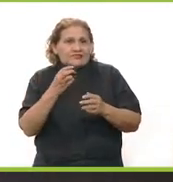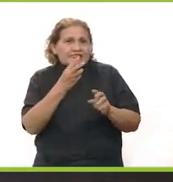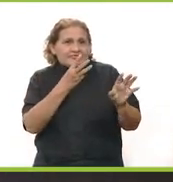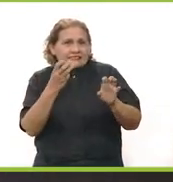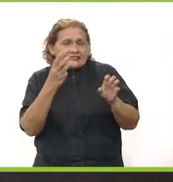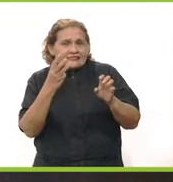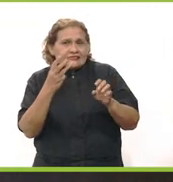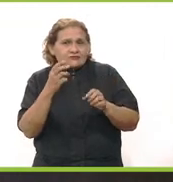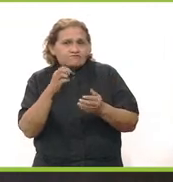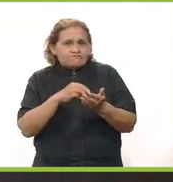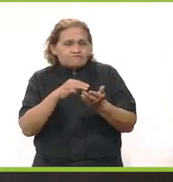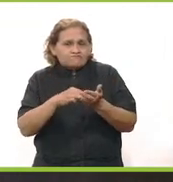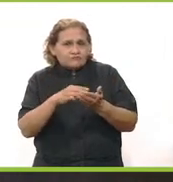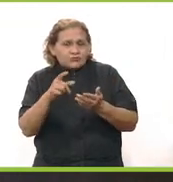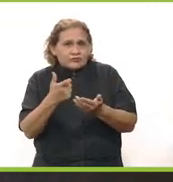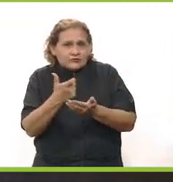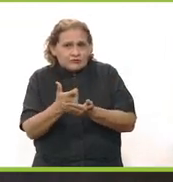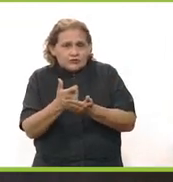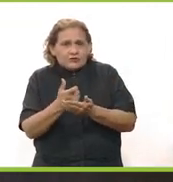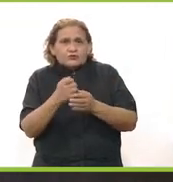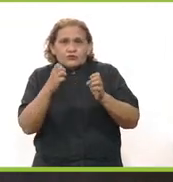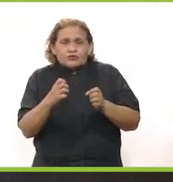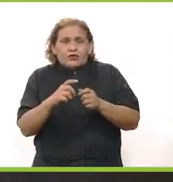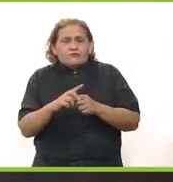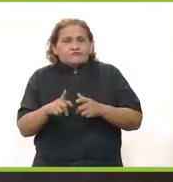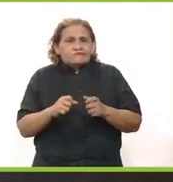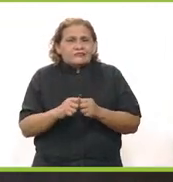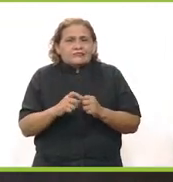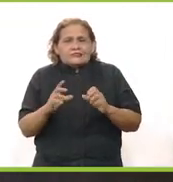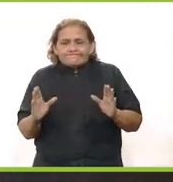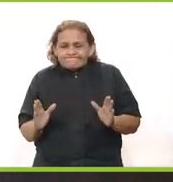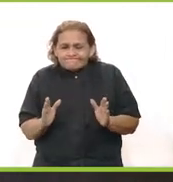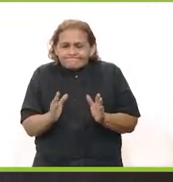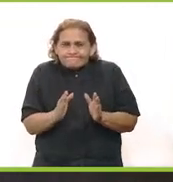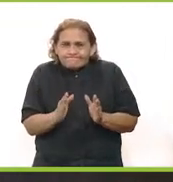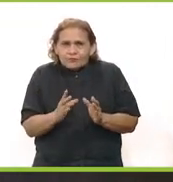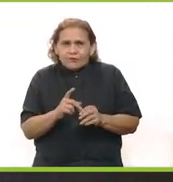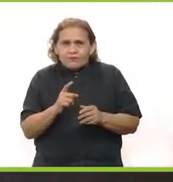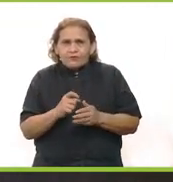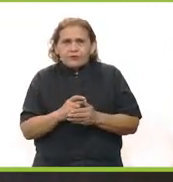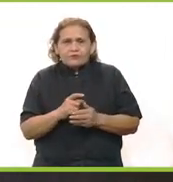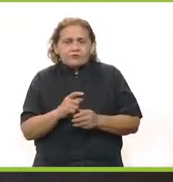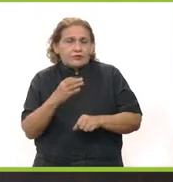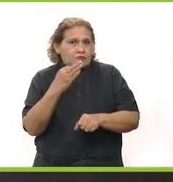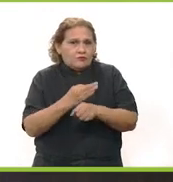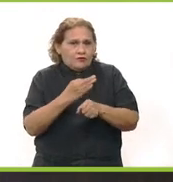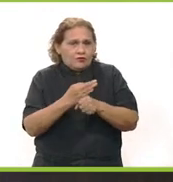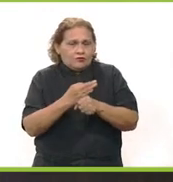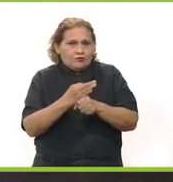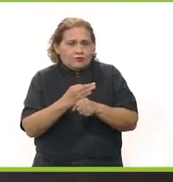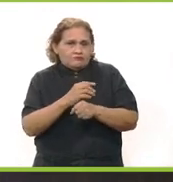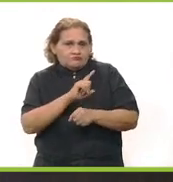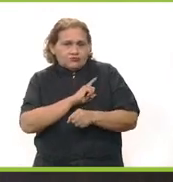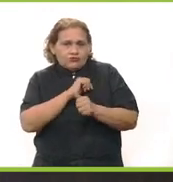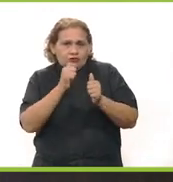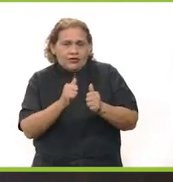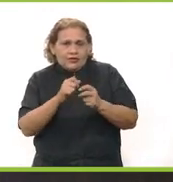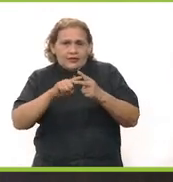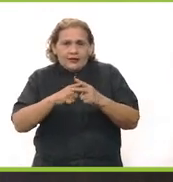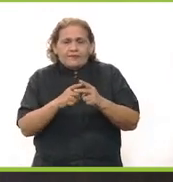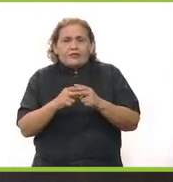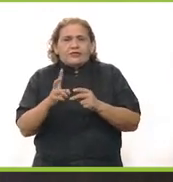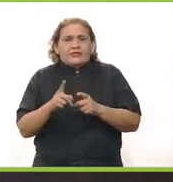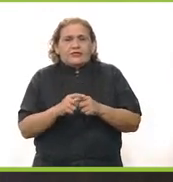dos mil trescientos millones de pesos. En el tema del gasto corriente nos estamos apretando el cinturón. Pero bueno, definitivamente llega un momento en el que